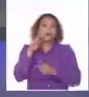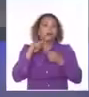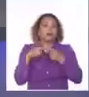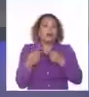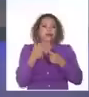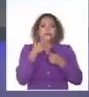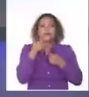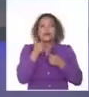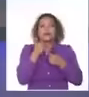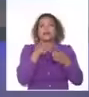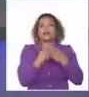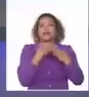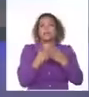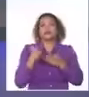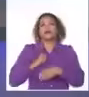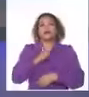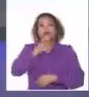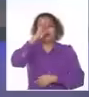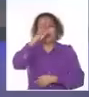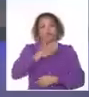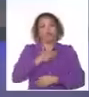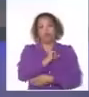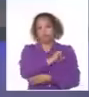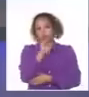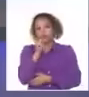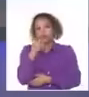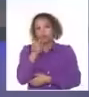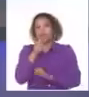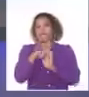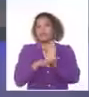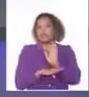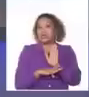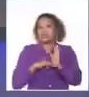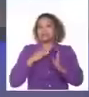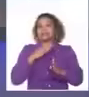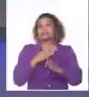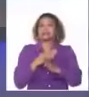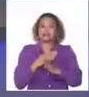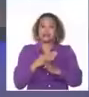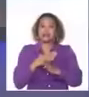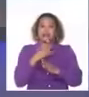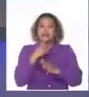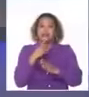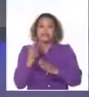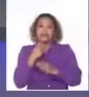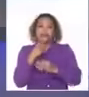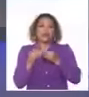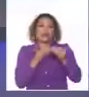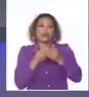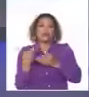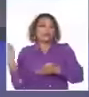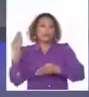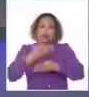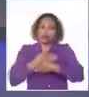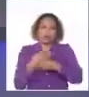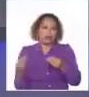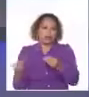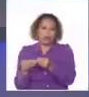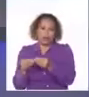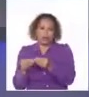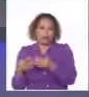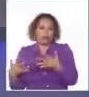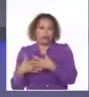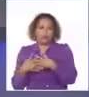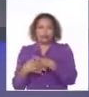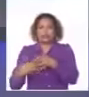privado en Cuba. Las medidas son limitadas y no tocan el cuerpo fundamental del bloqueo contra Cuba, ni las sanciones adicionales que